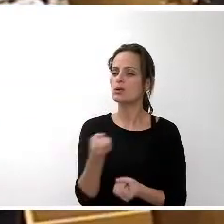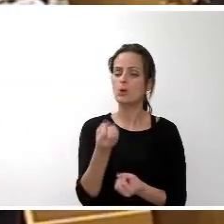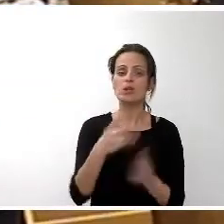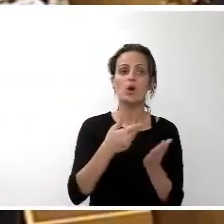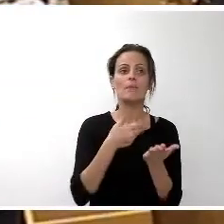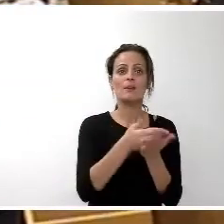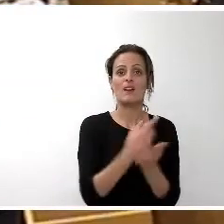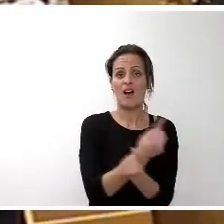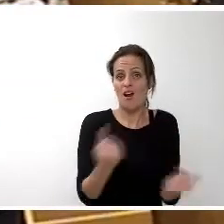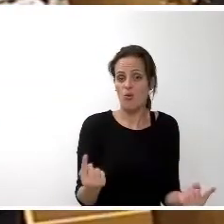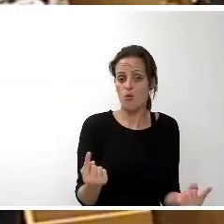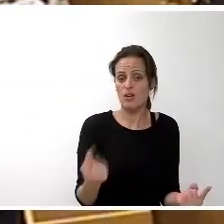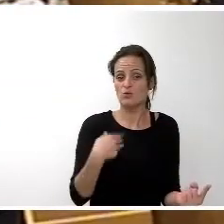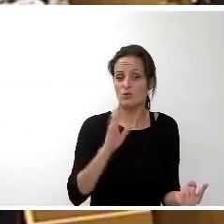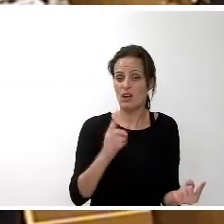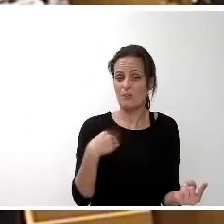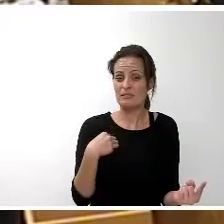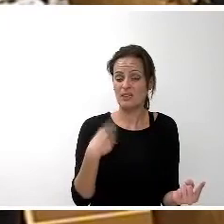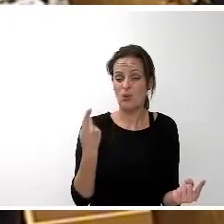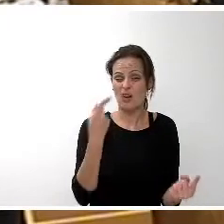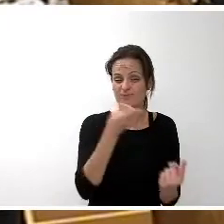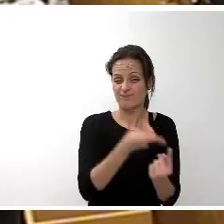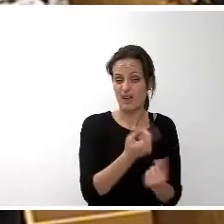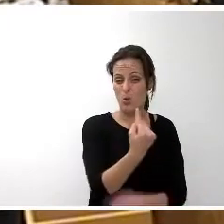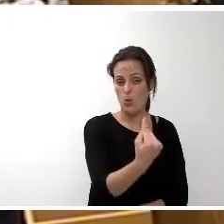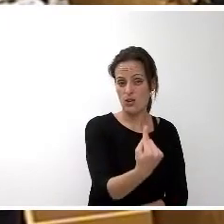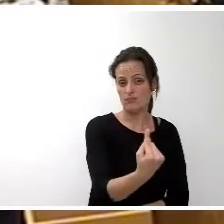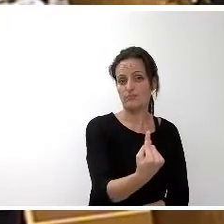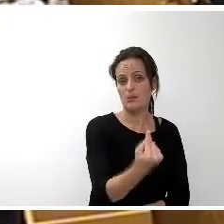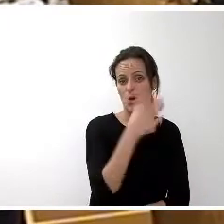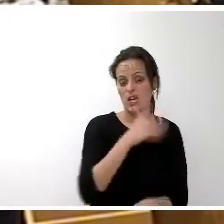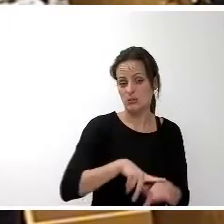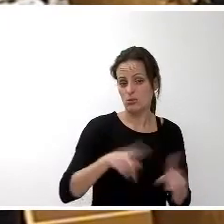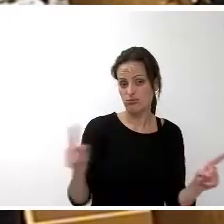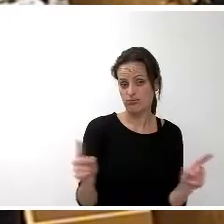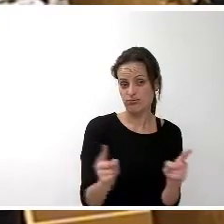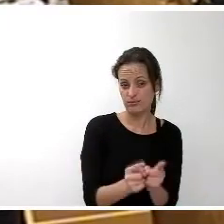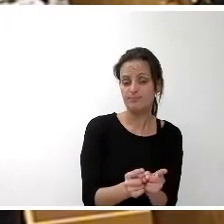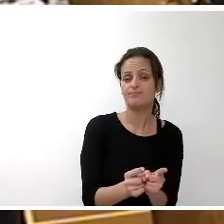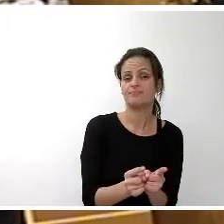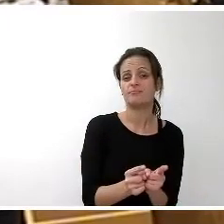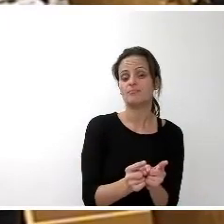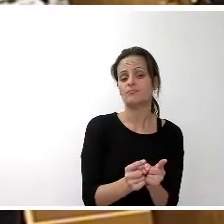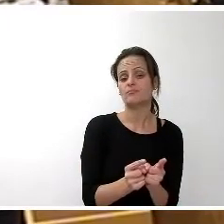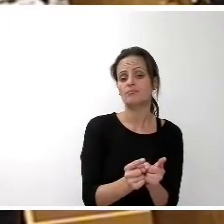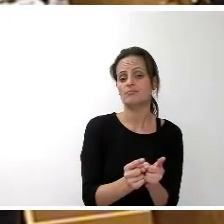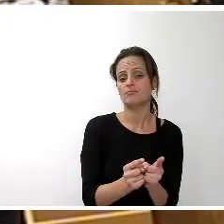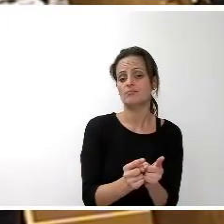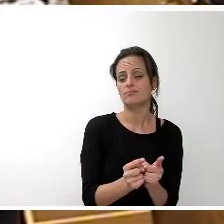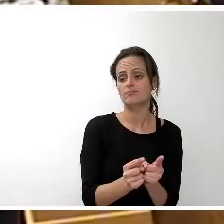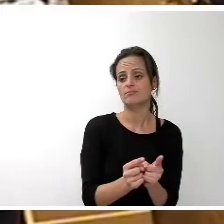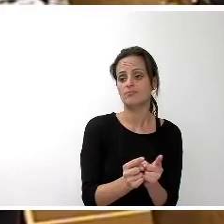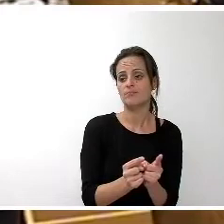hemos presentado y solo voy a hacer referencia a una debido al escaso tiempo que nos queda pero en este sentido y haciendo